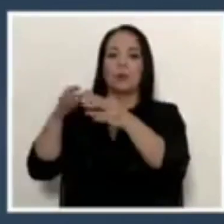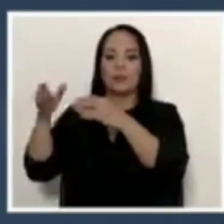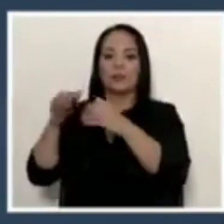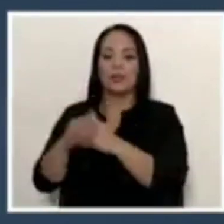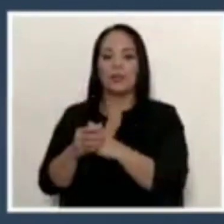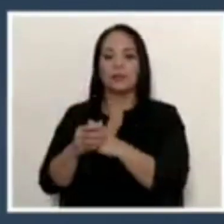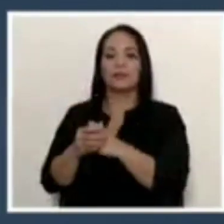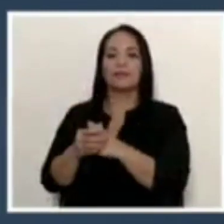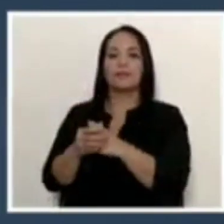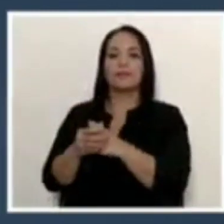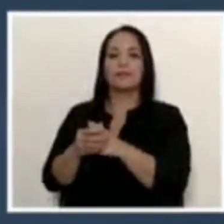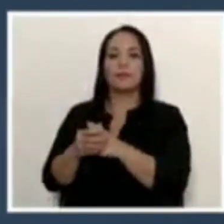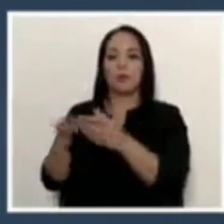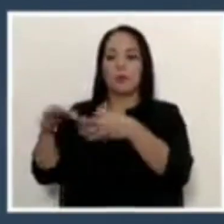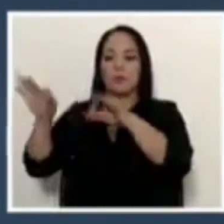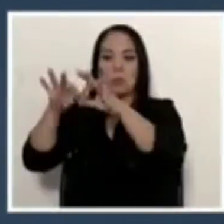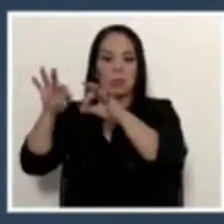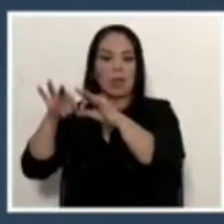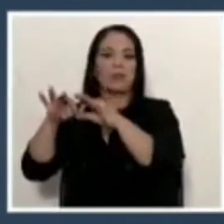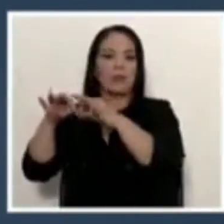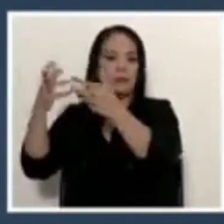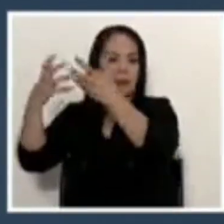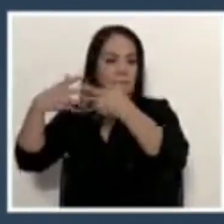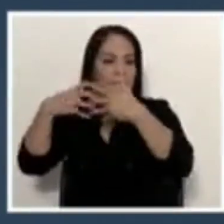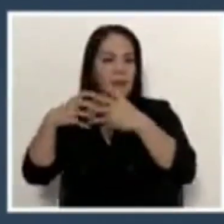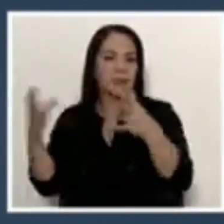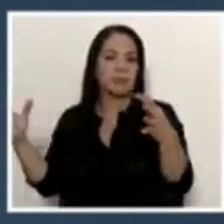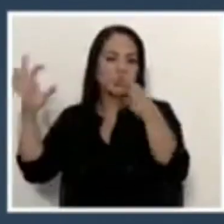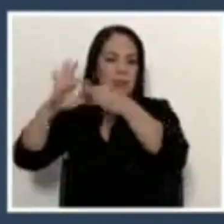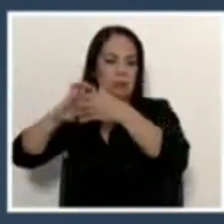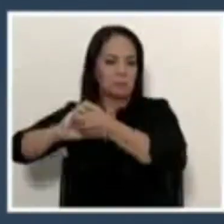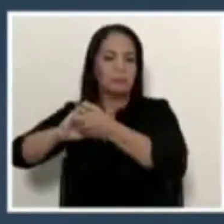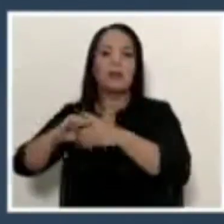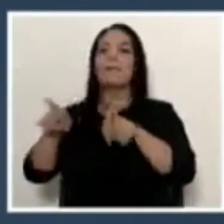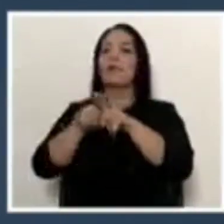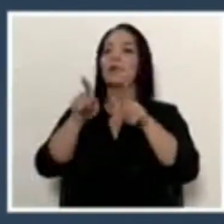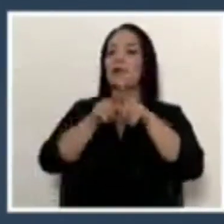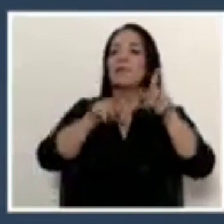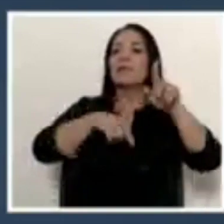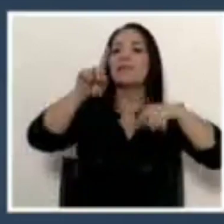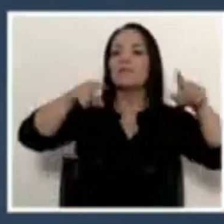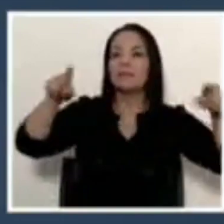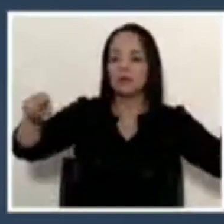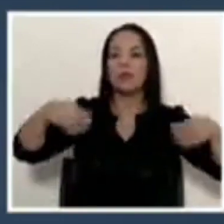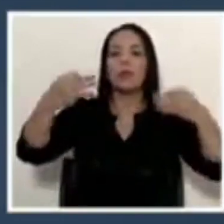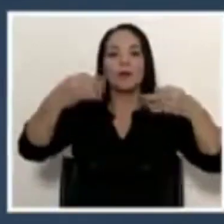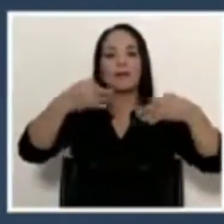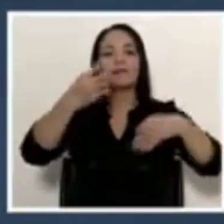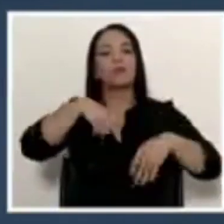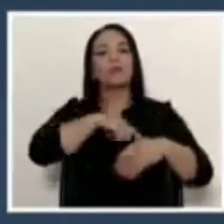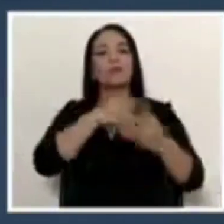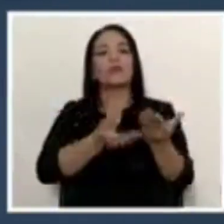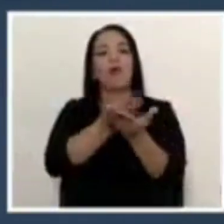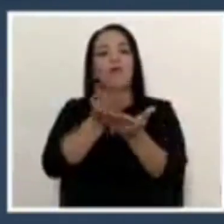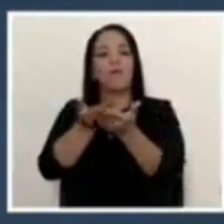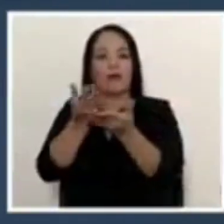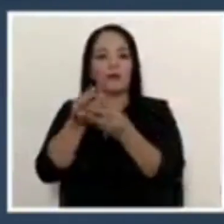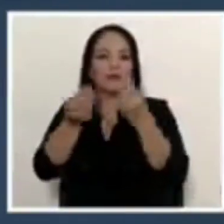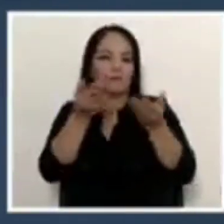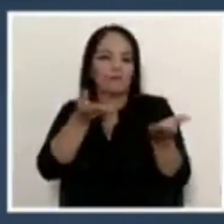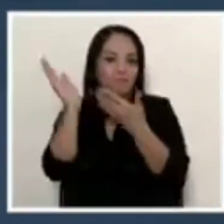importantes socios, sino también por la diversificación y la calidad de nuestra oferta exportable.